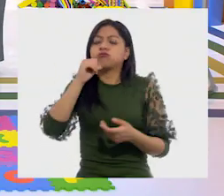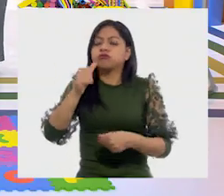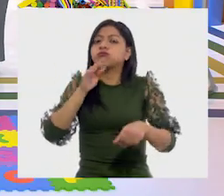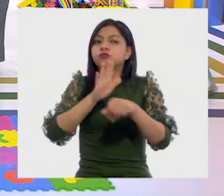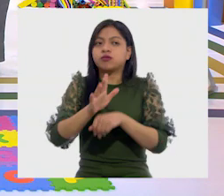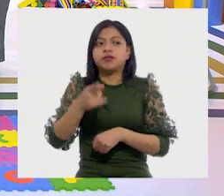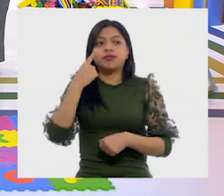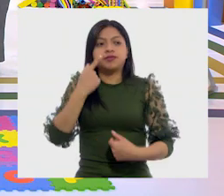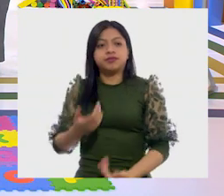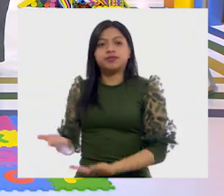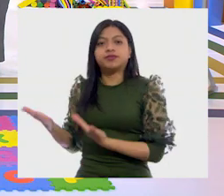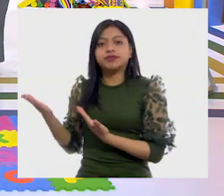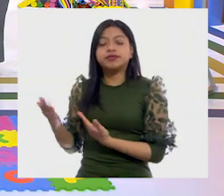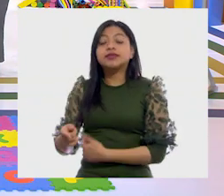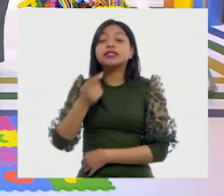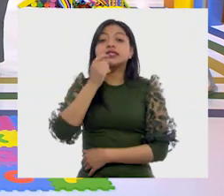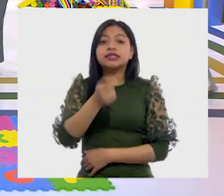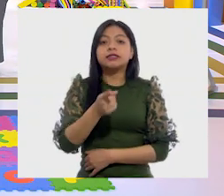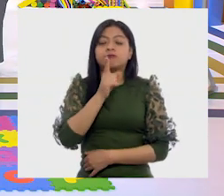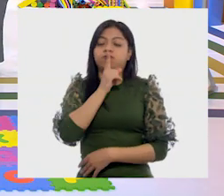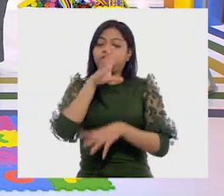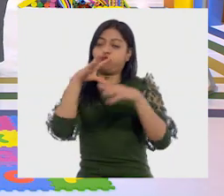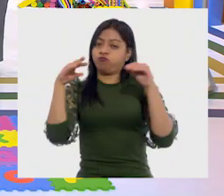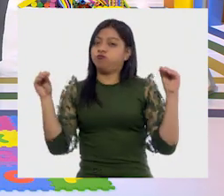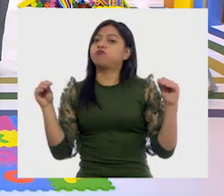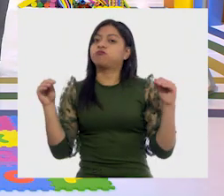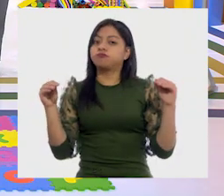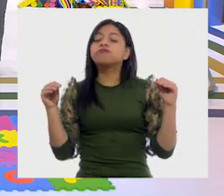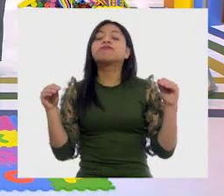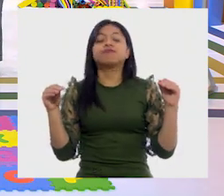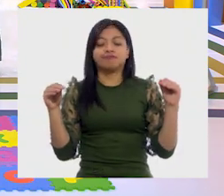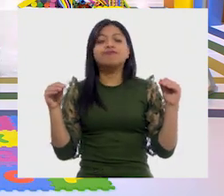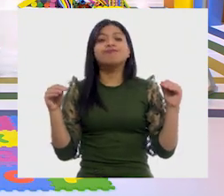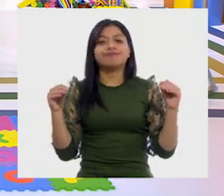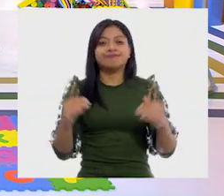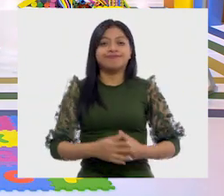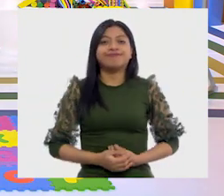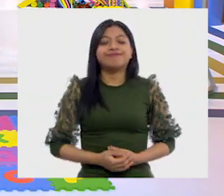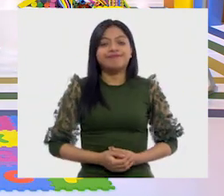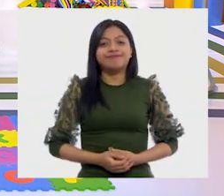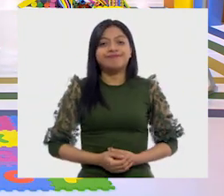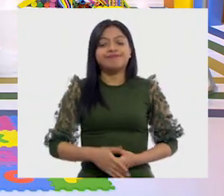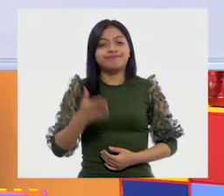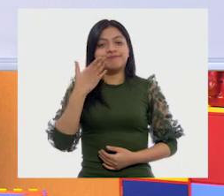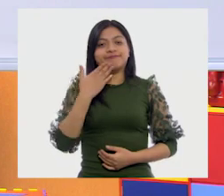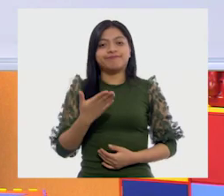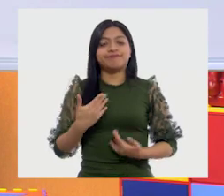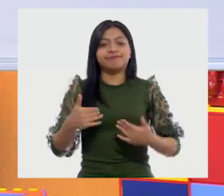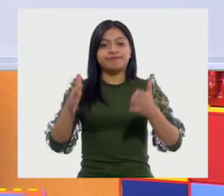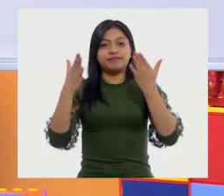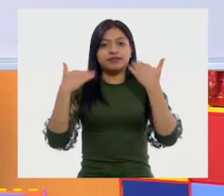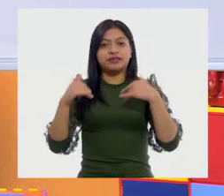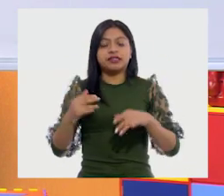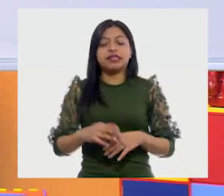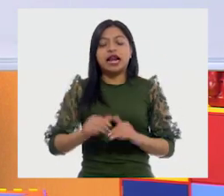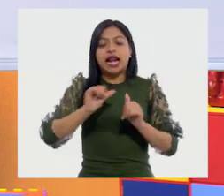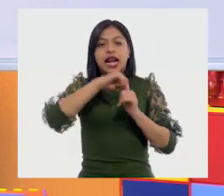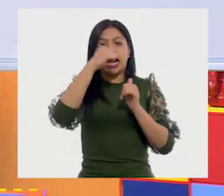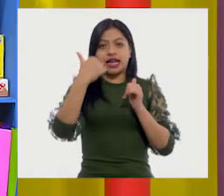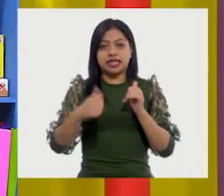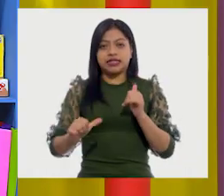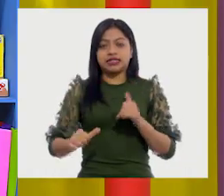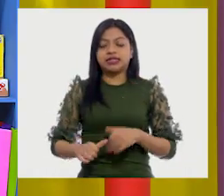Aquí está. El que dice... Muy bien. Exactamente. Muy bien. Ahora vamos con el artístico.